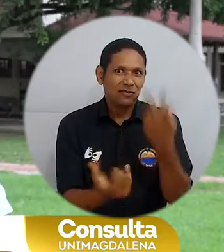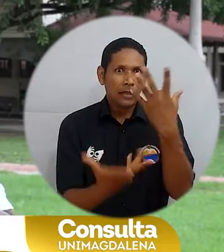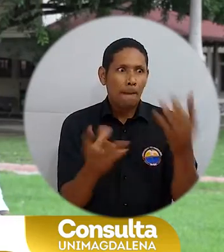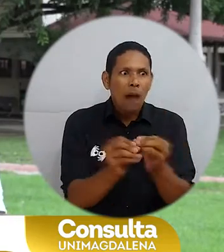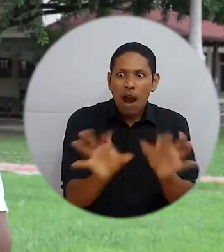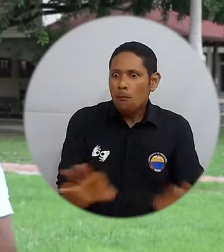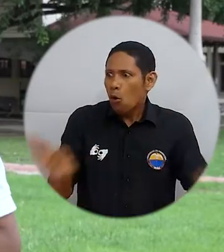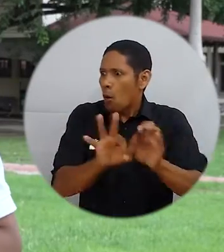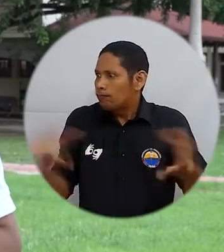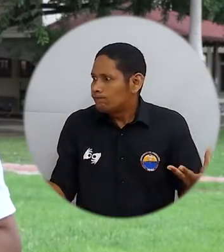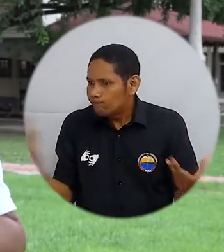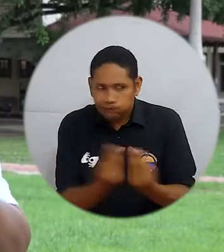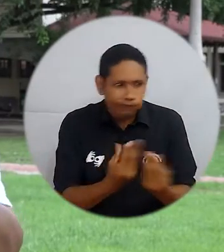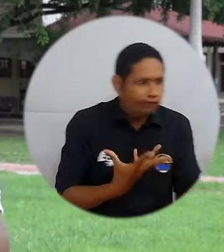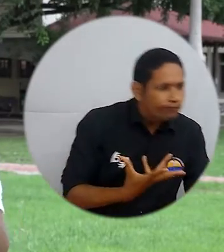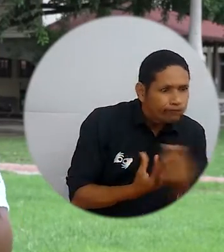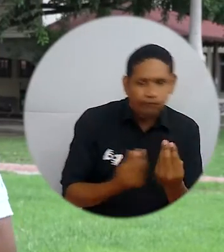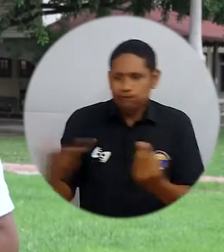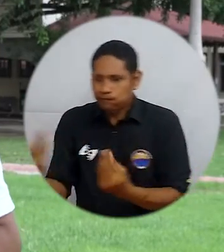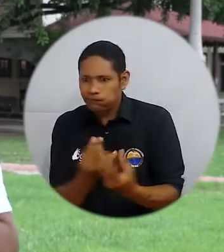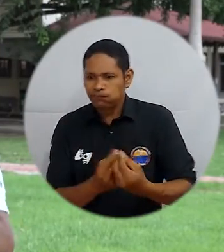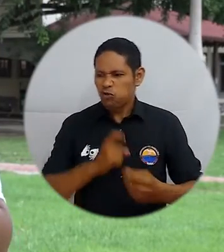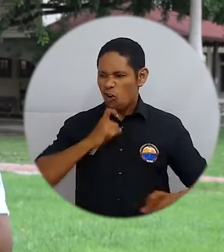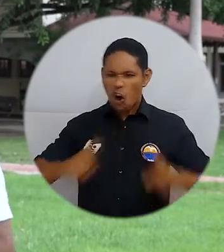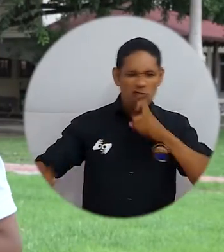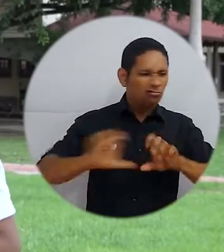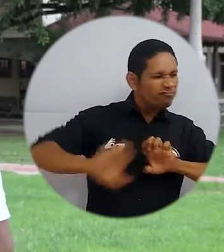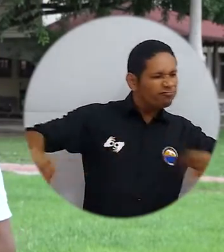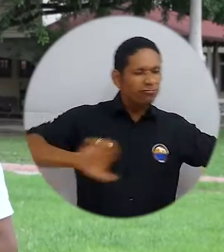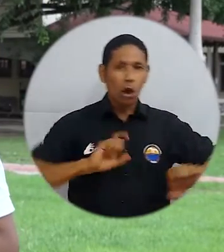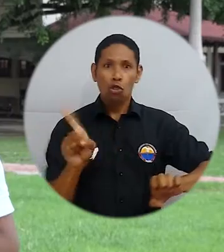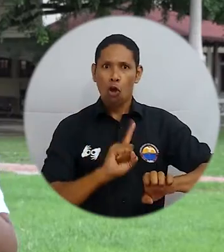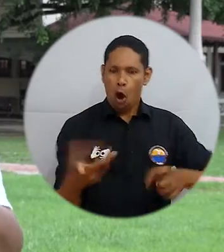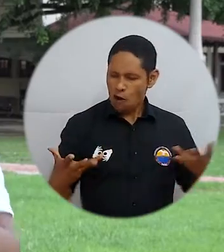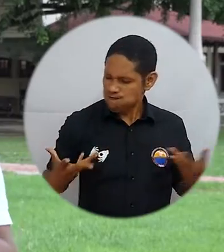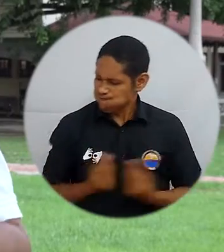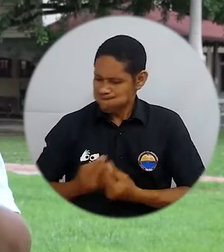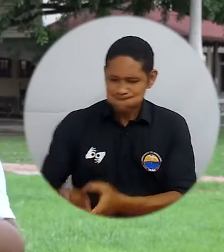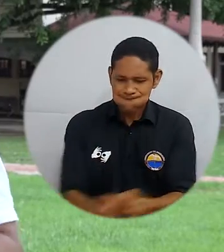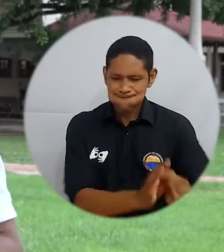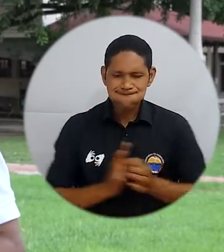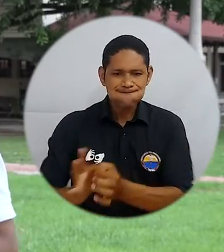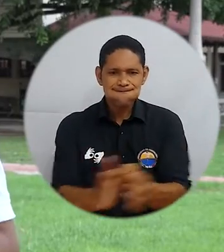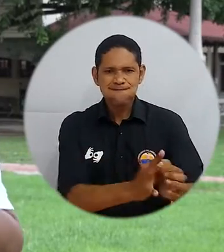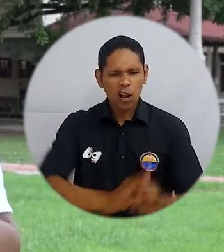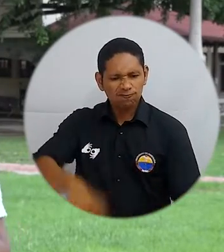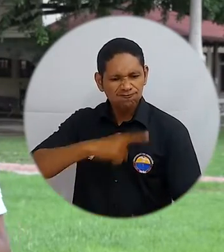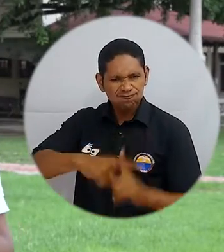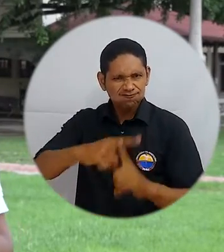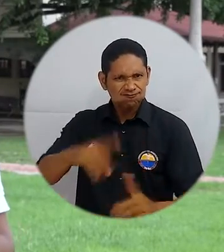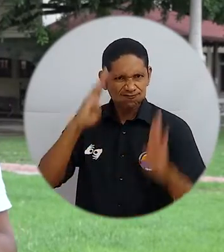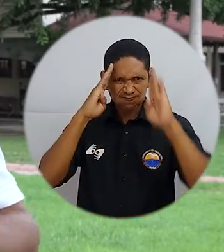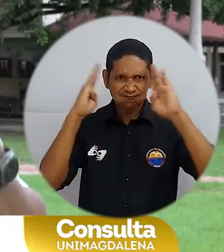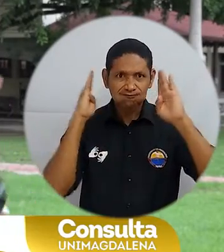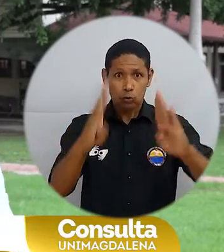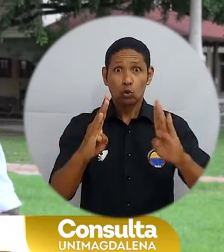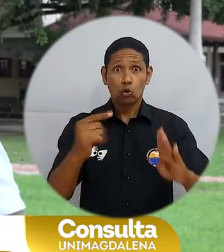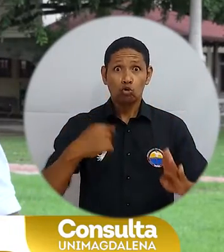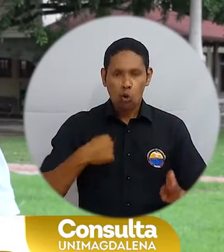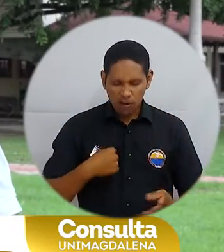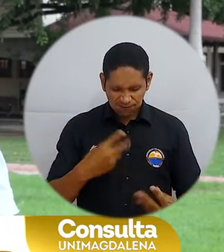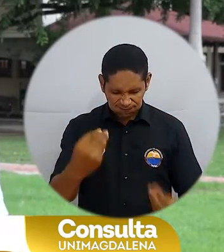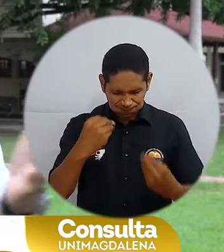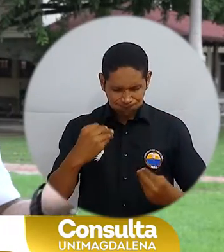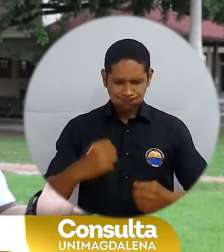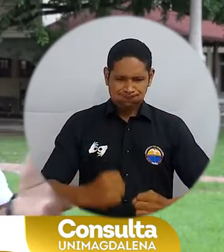multiplicar y no dividir. Sembrar esperanza y no odio y resentimiento. Con esa misma convicción y esa misma fe me he seguido